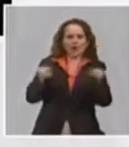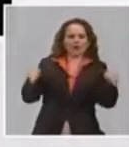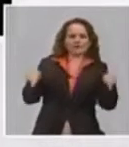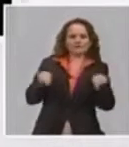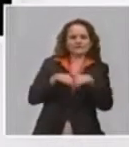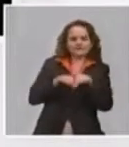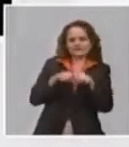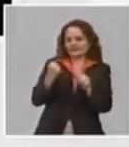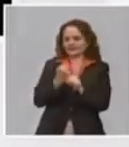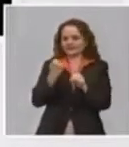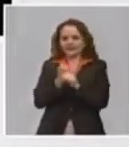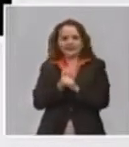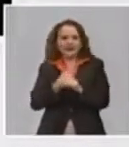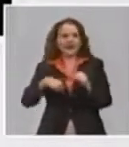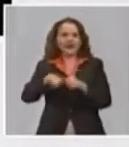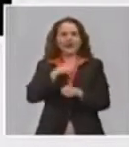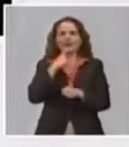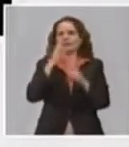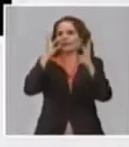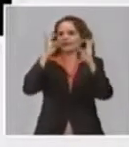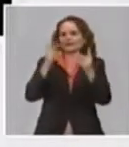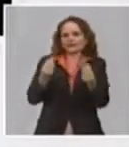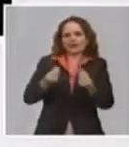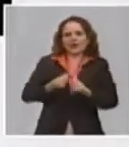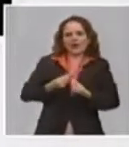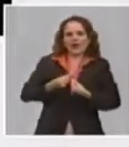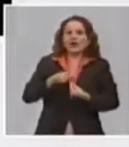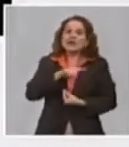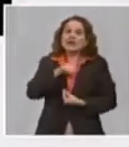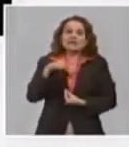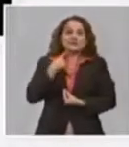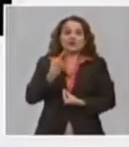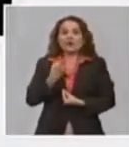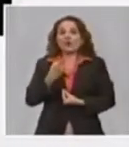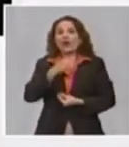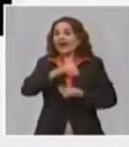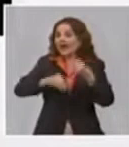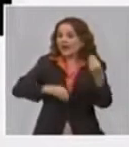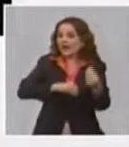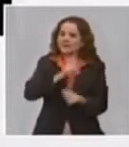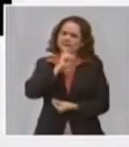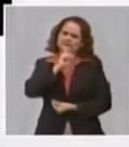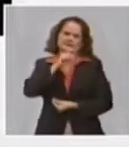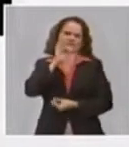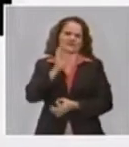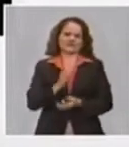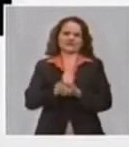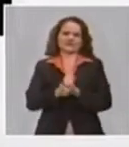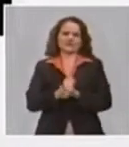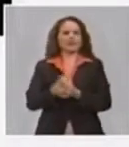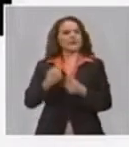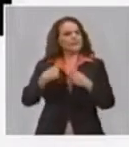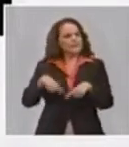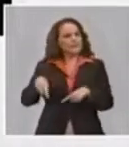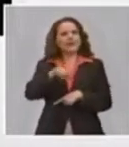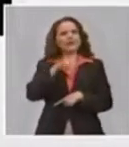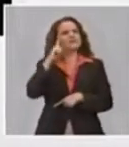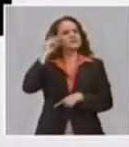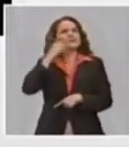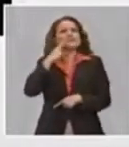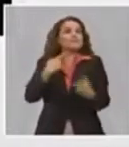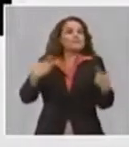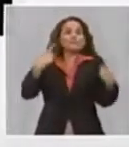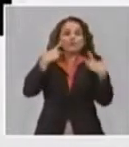resultados del trabajo. Eso yo sé que cuesta, cuesta romper esos esquemas, pero lo importante es que la labor se desarrolle.